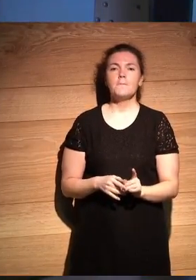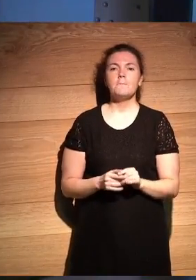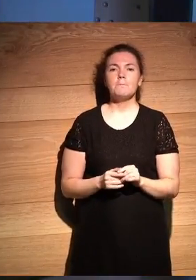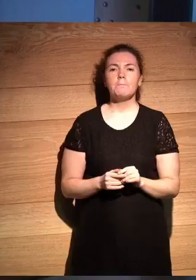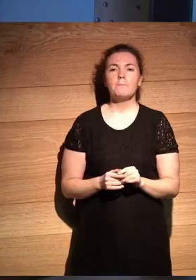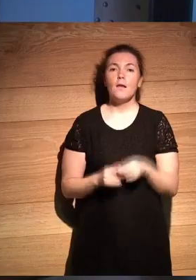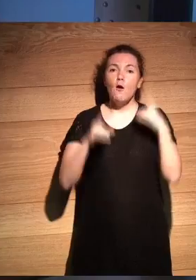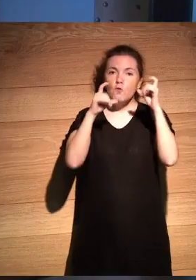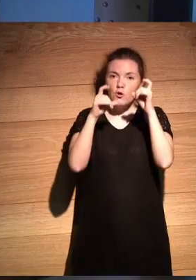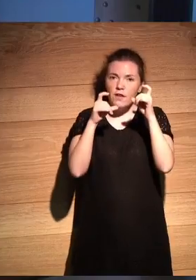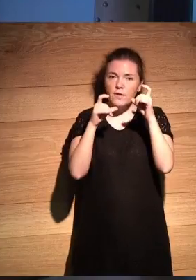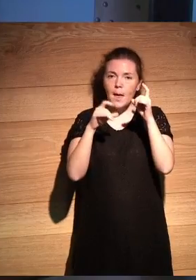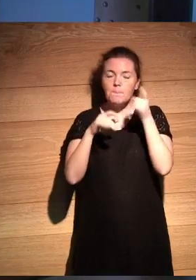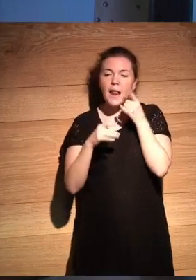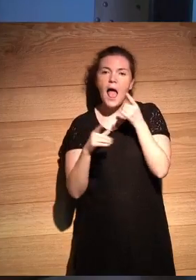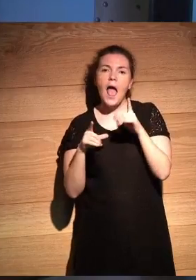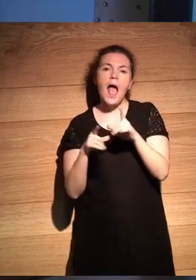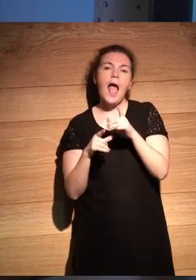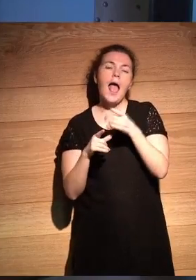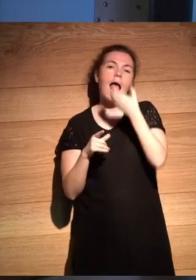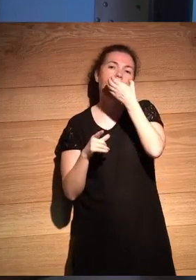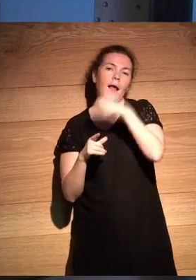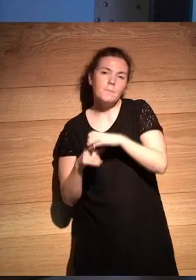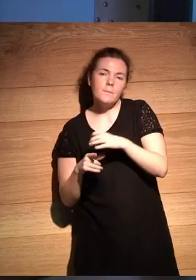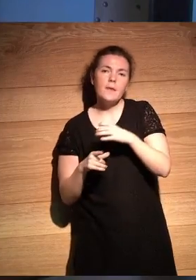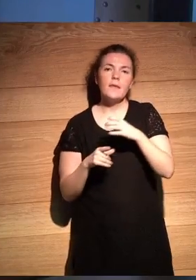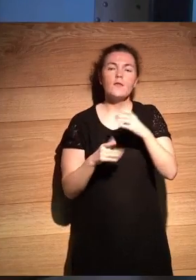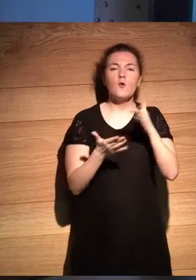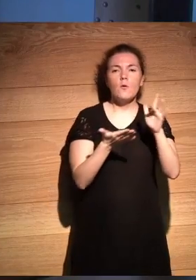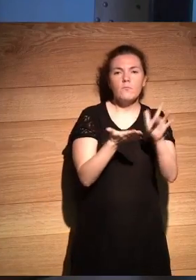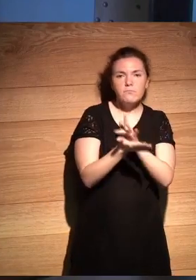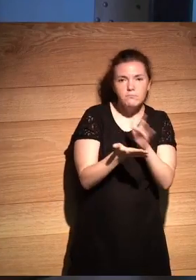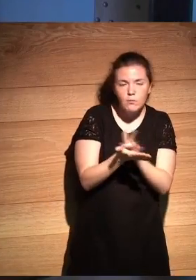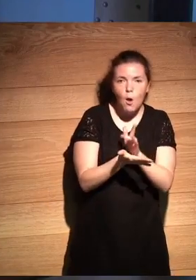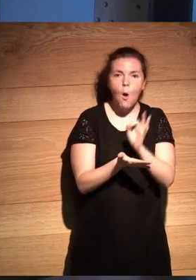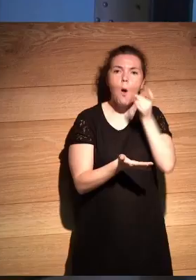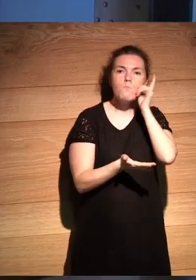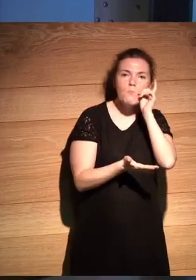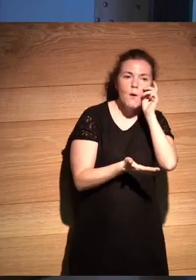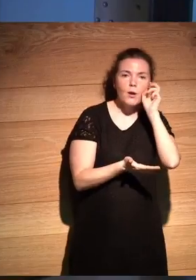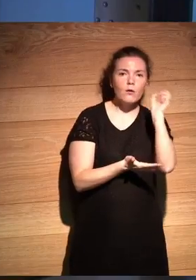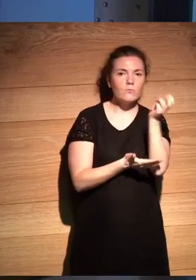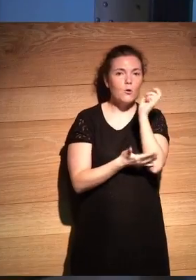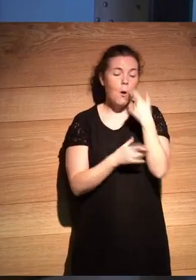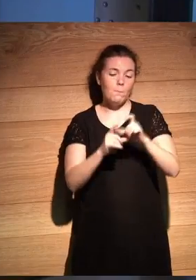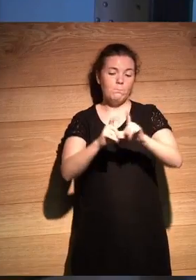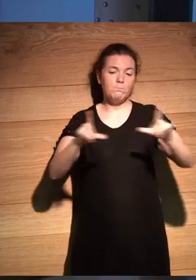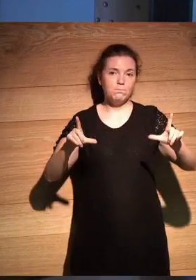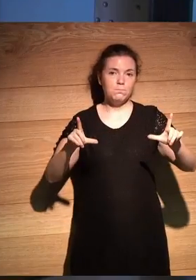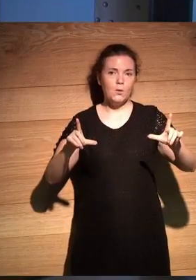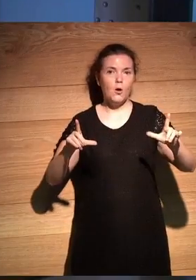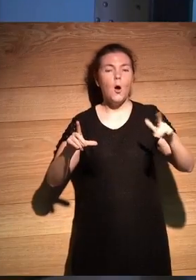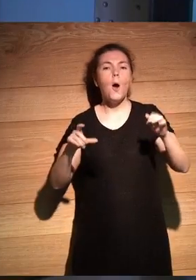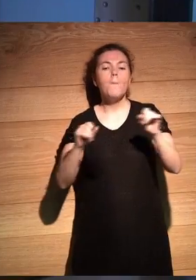una fotografía para un ipad o para un móvil o para una pantalla y luego hay